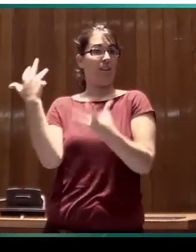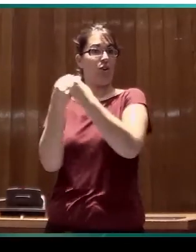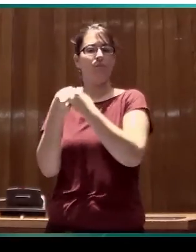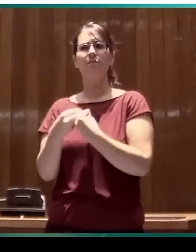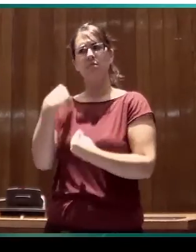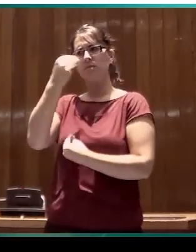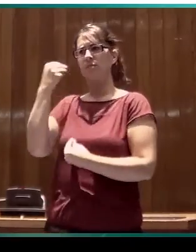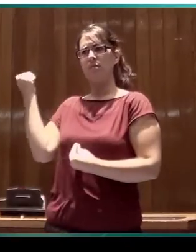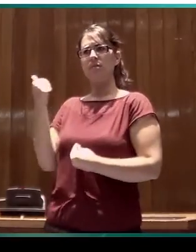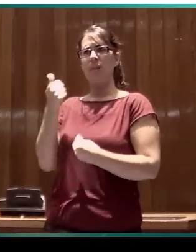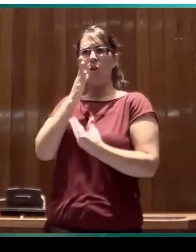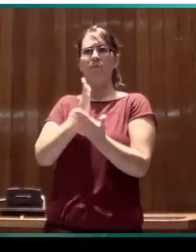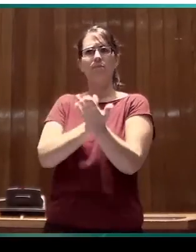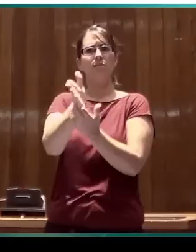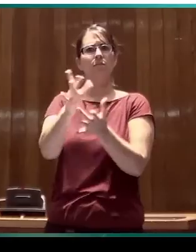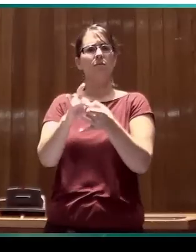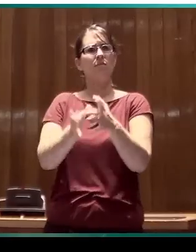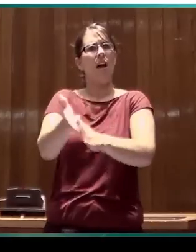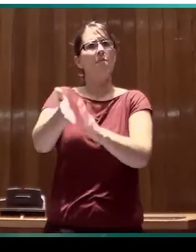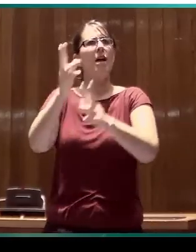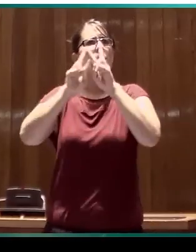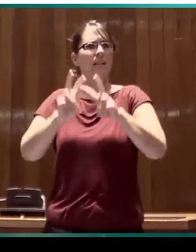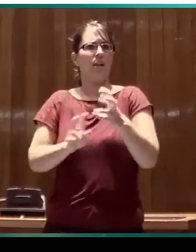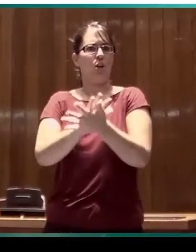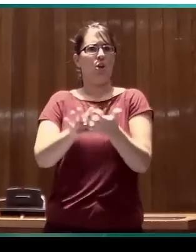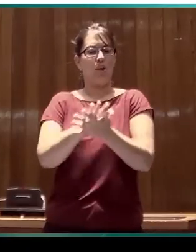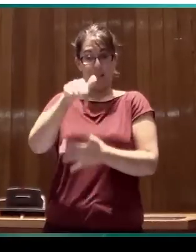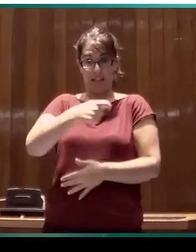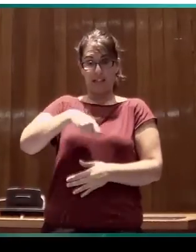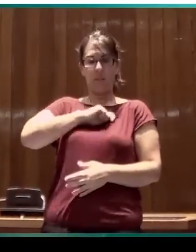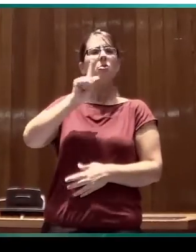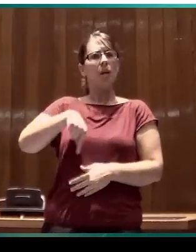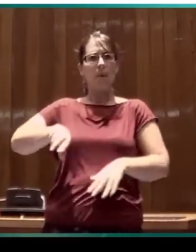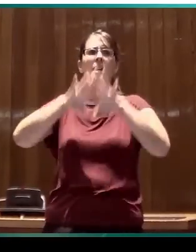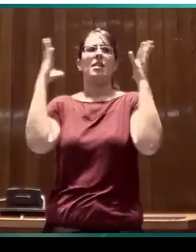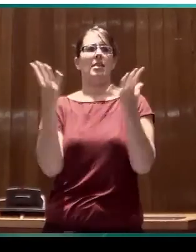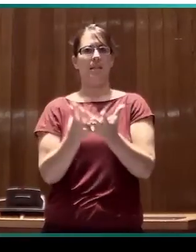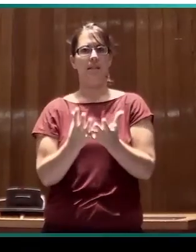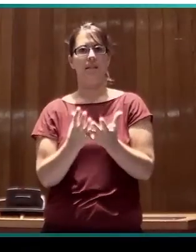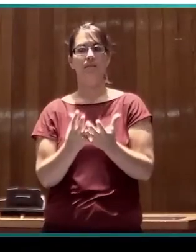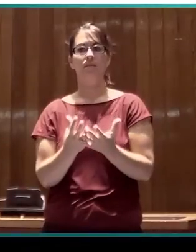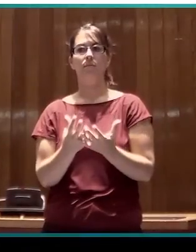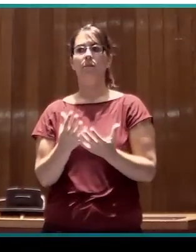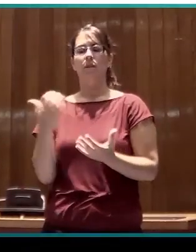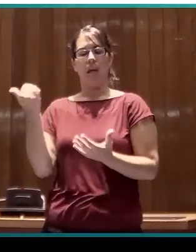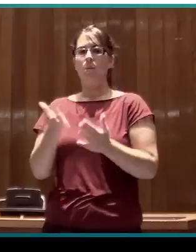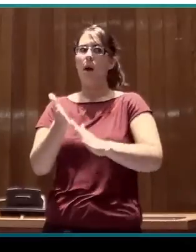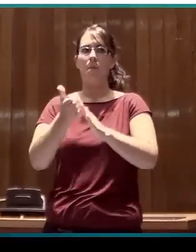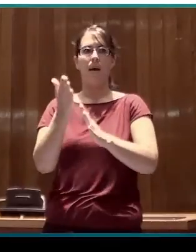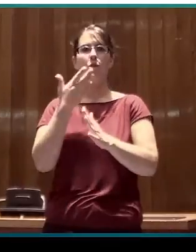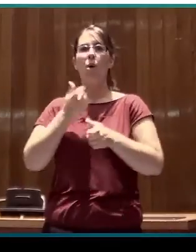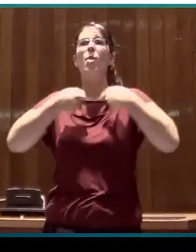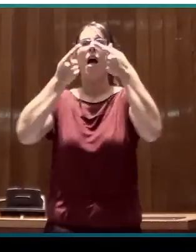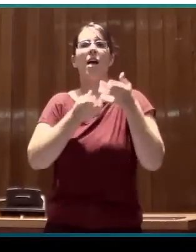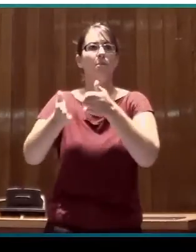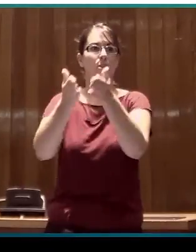científica de las lenguas de signos, tanto en el ámbito nacional como en el internacional. Por todo esto y por todo lo que no he tenido